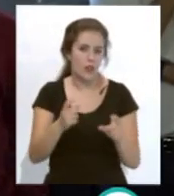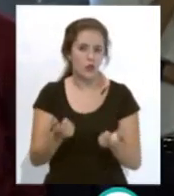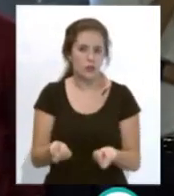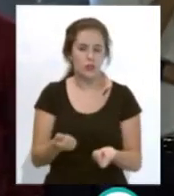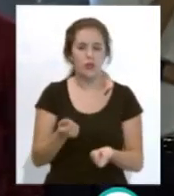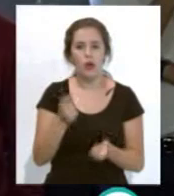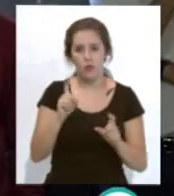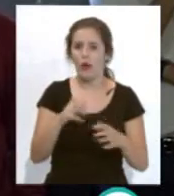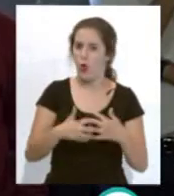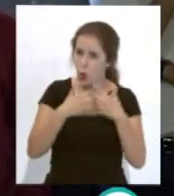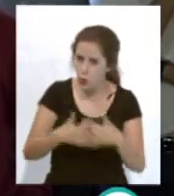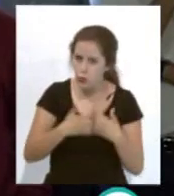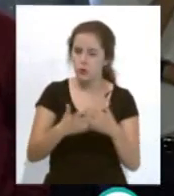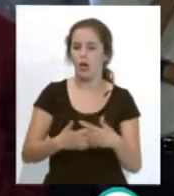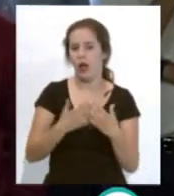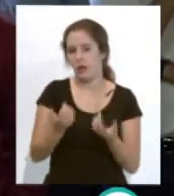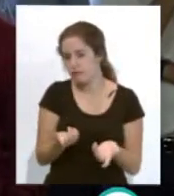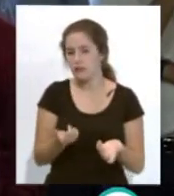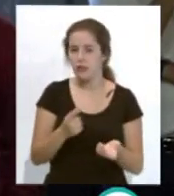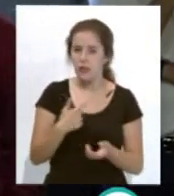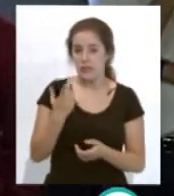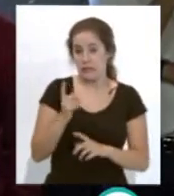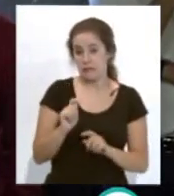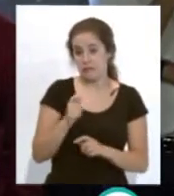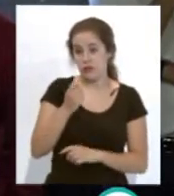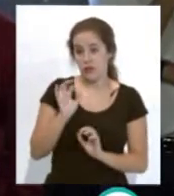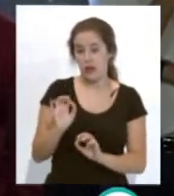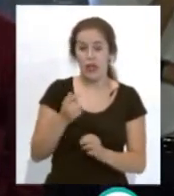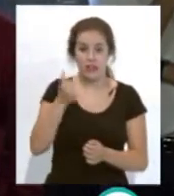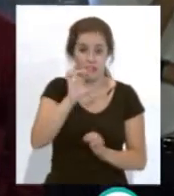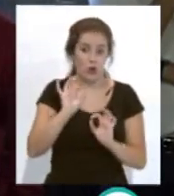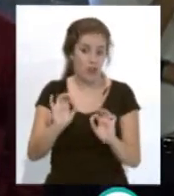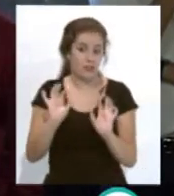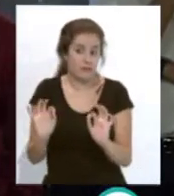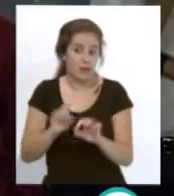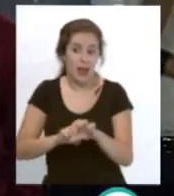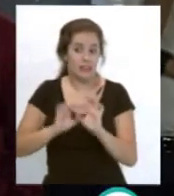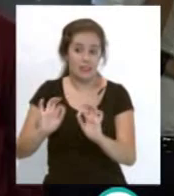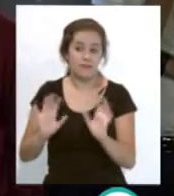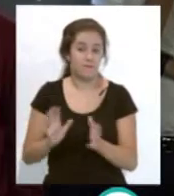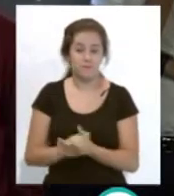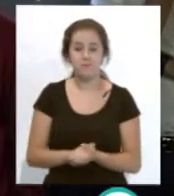lucha, en la pelea, y han hecho de él, del chico que hoy es.